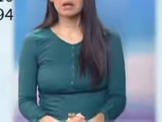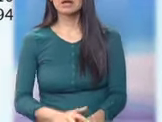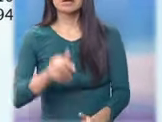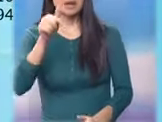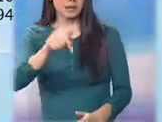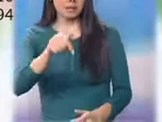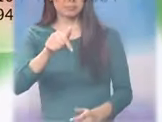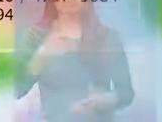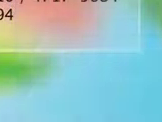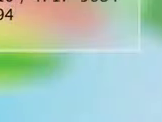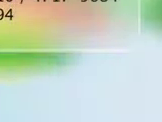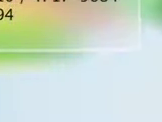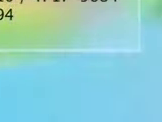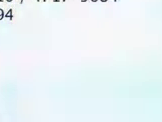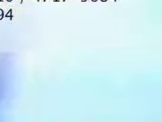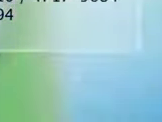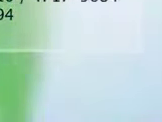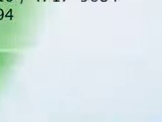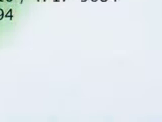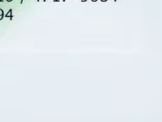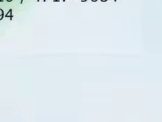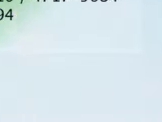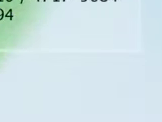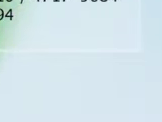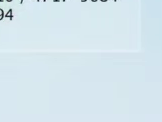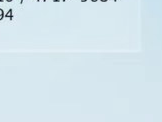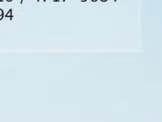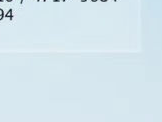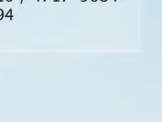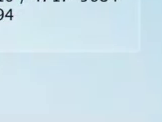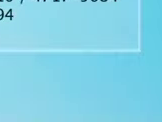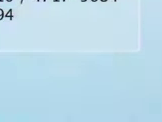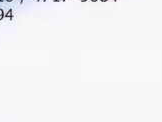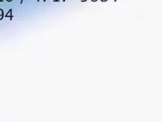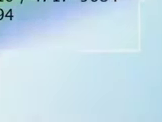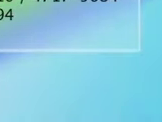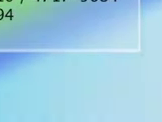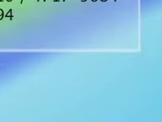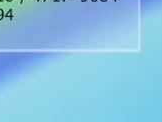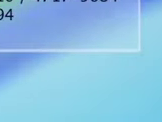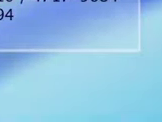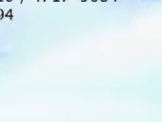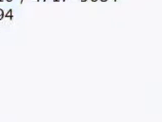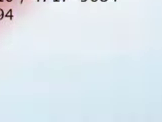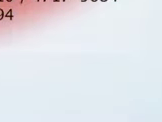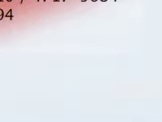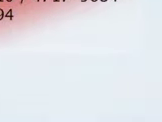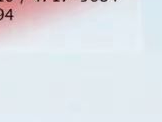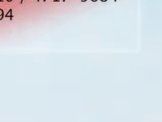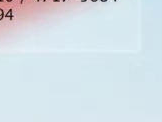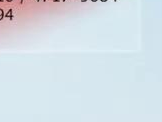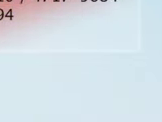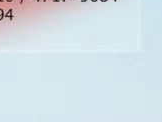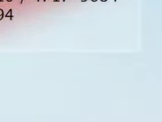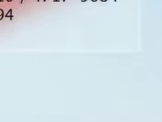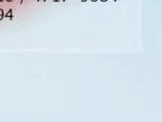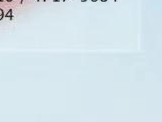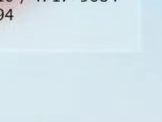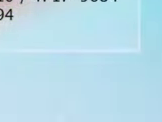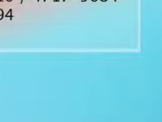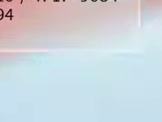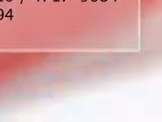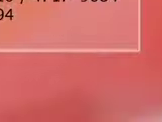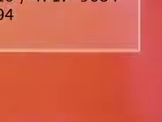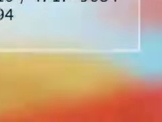Este es un servicio social. Manuel José Elías Wilson, de 26 años, desapareció el pasado jueves a las 4 de la